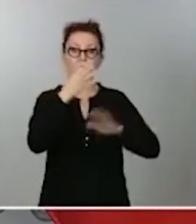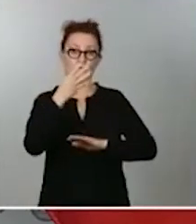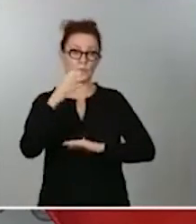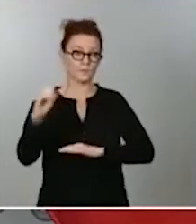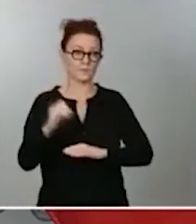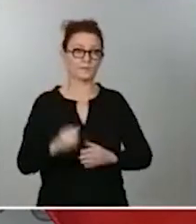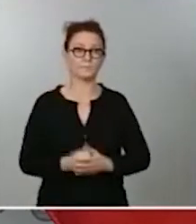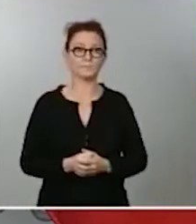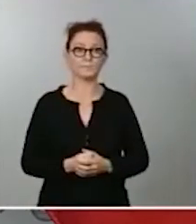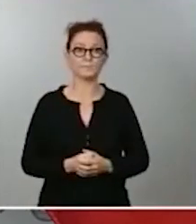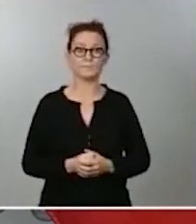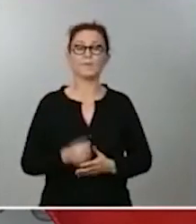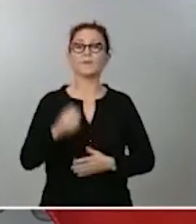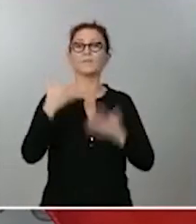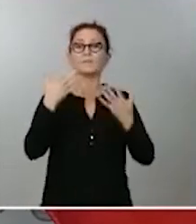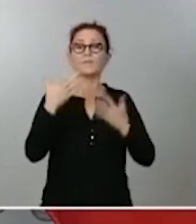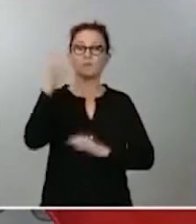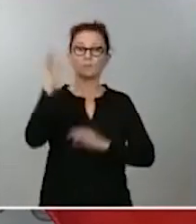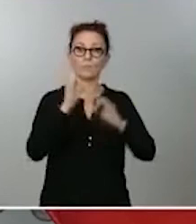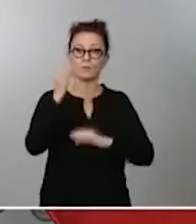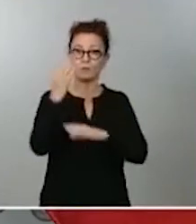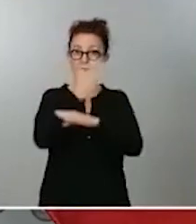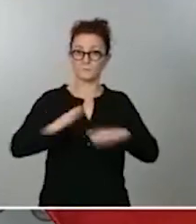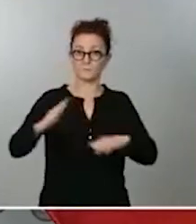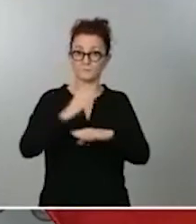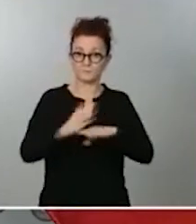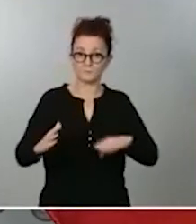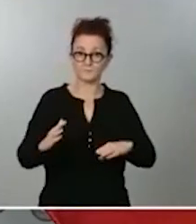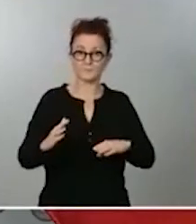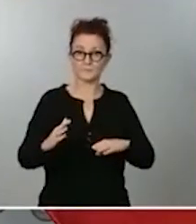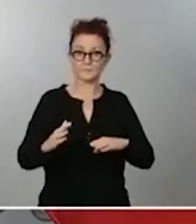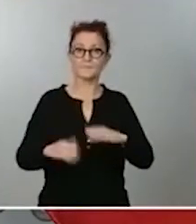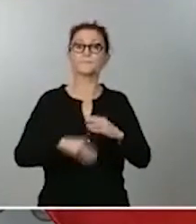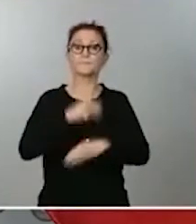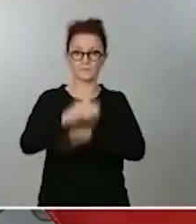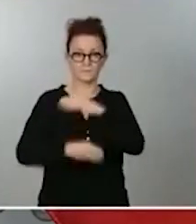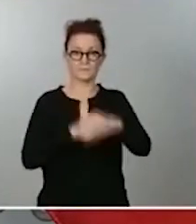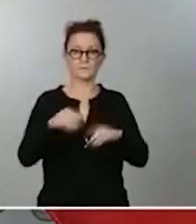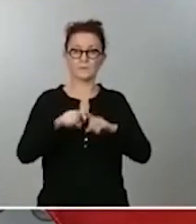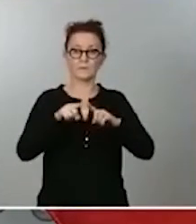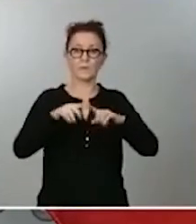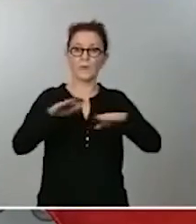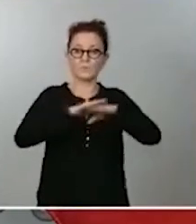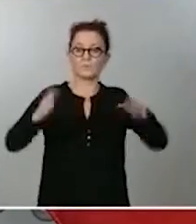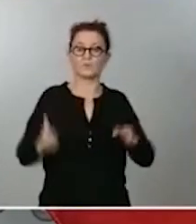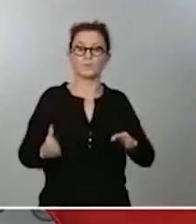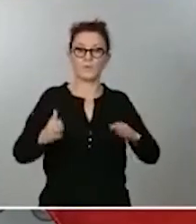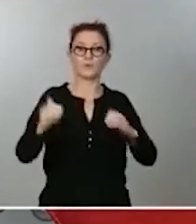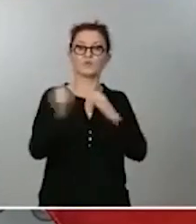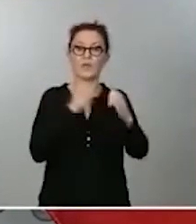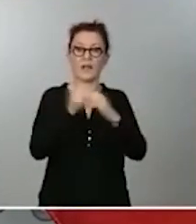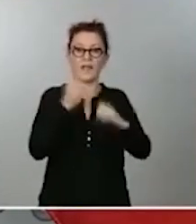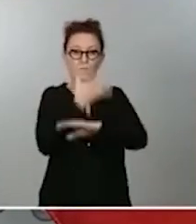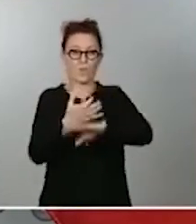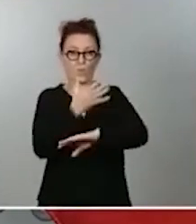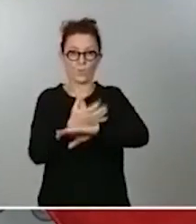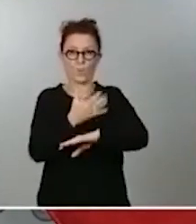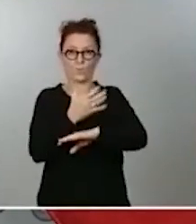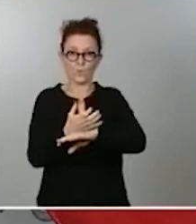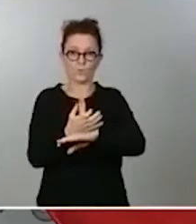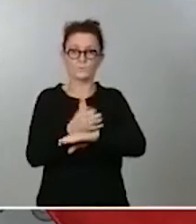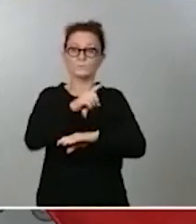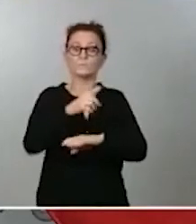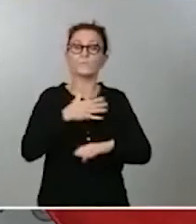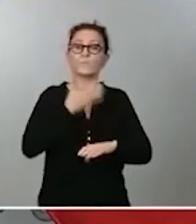10% restante será absorbido por los llamados sumideros de carbono lo que permitirá insisto alcanzar la neutralidad